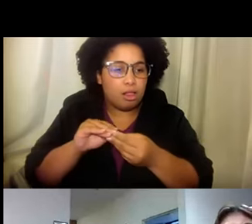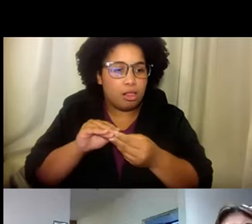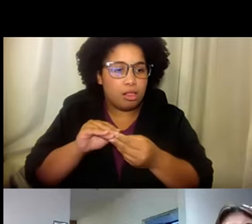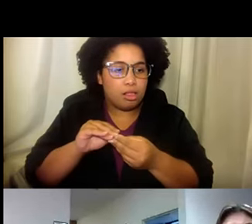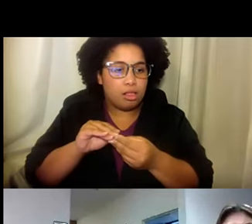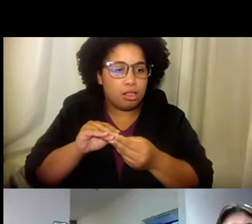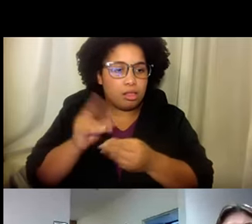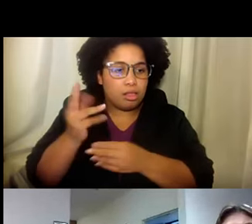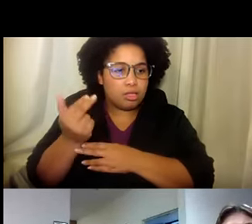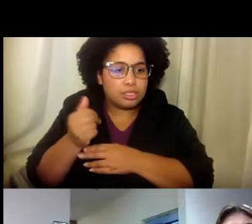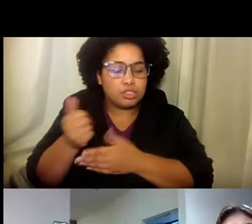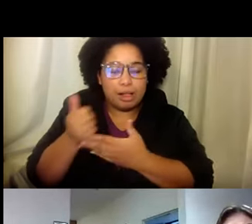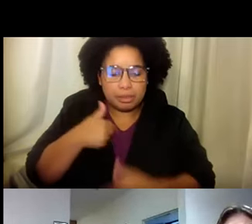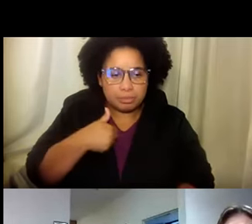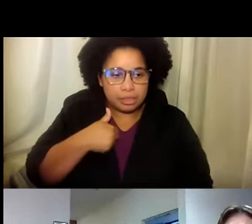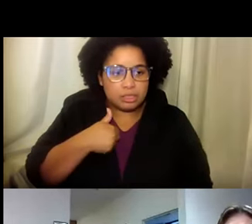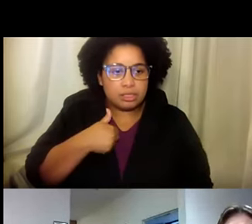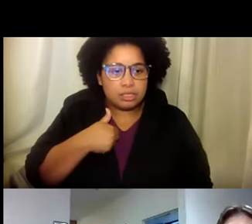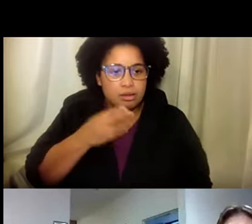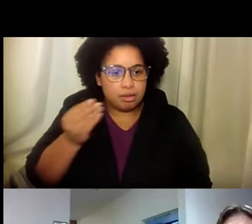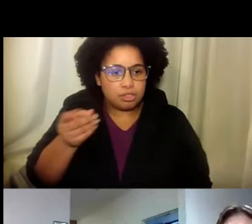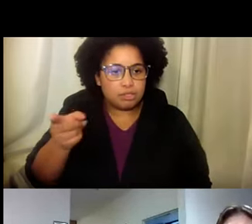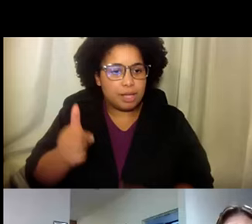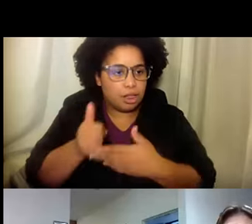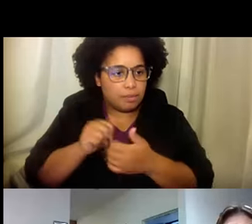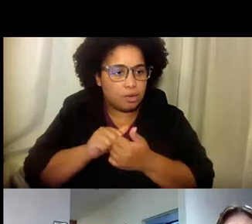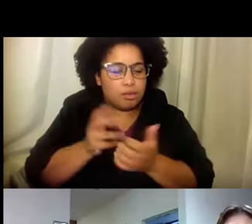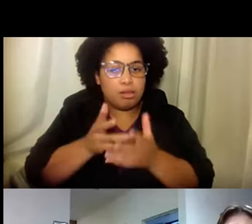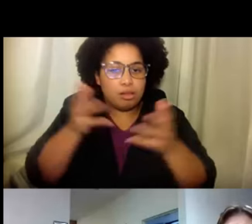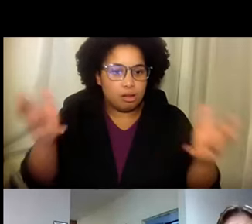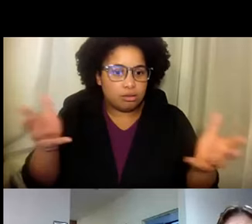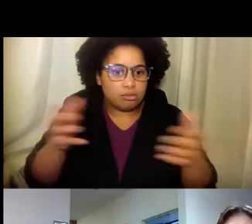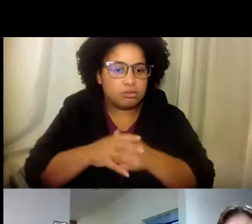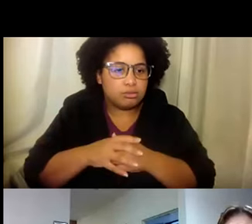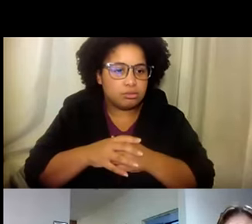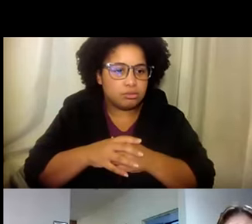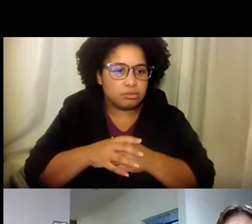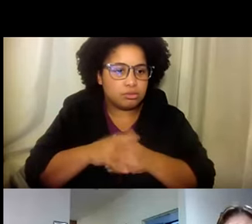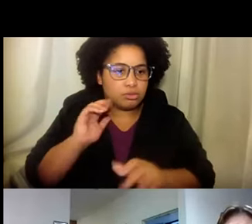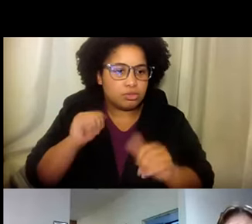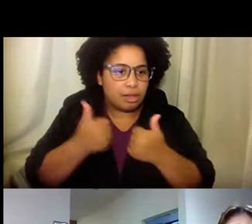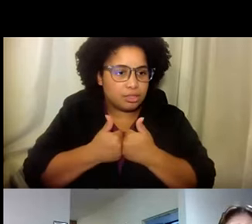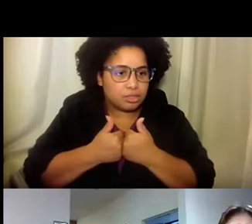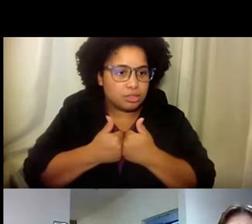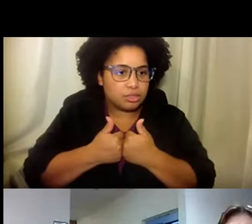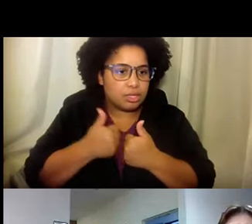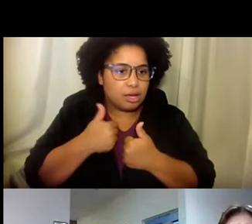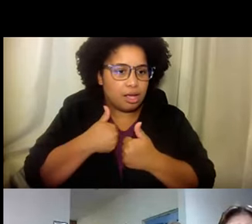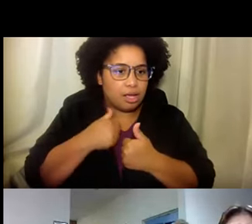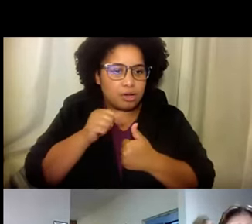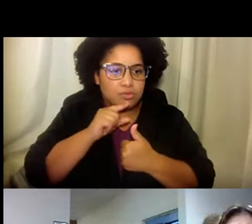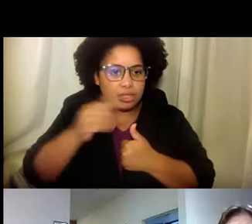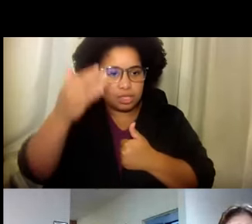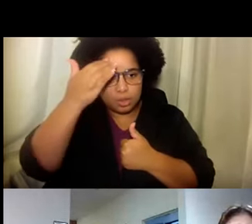He estado trabajando con Rosa por trece años. Tiempo que ella me ha ayudado. Y me ha ayudado